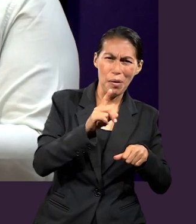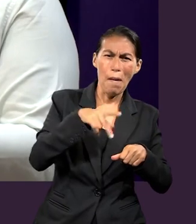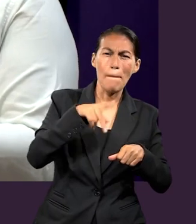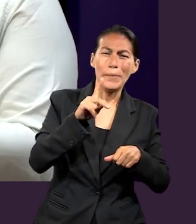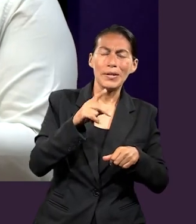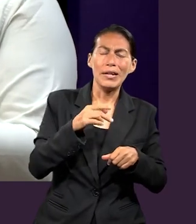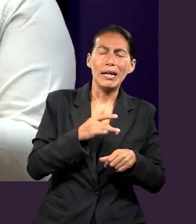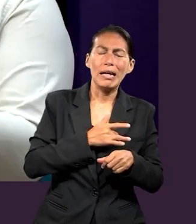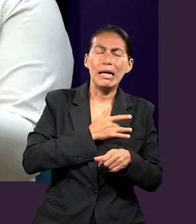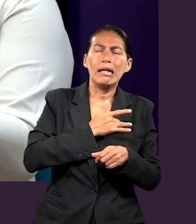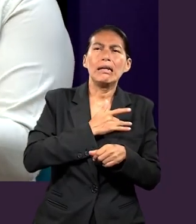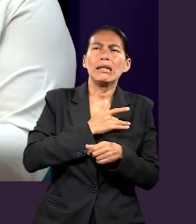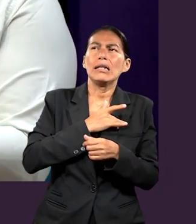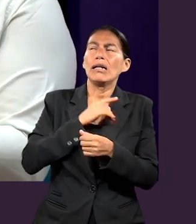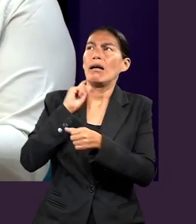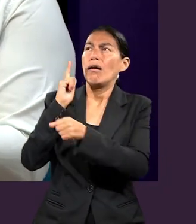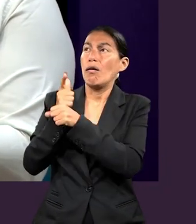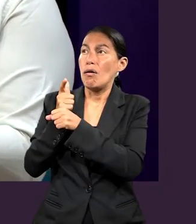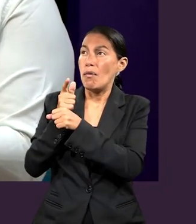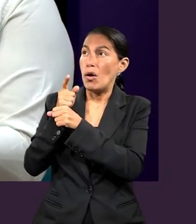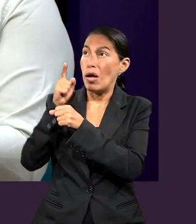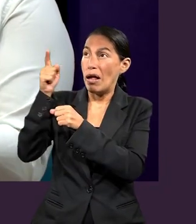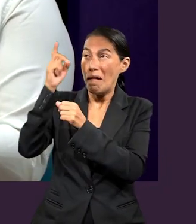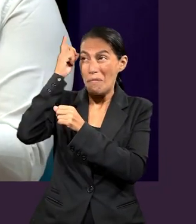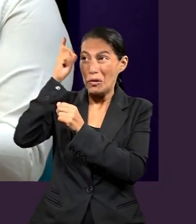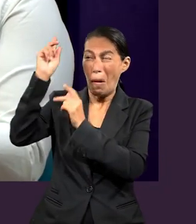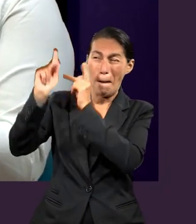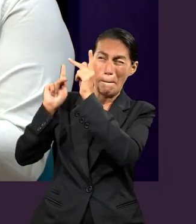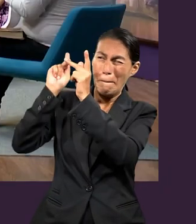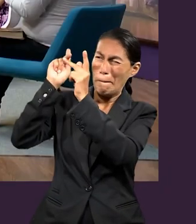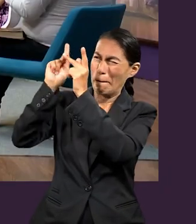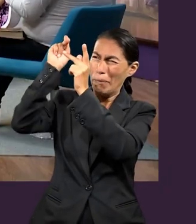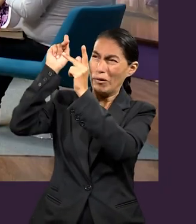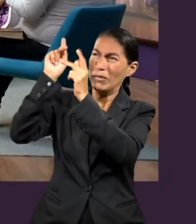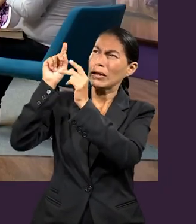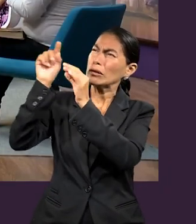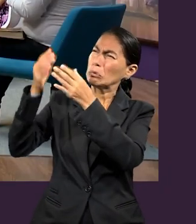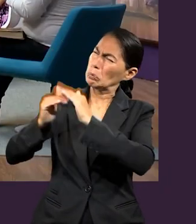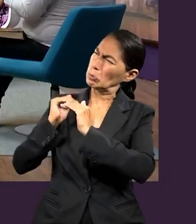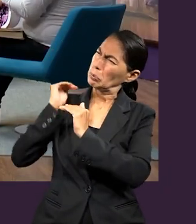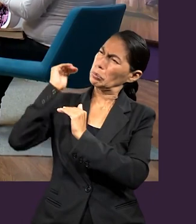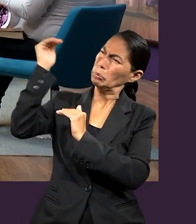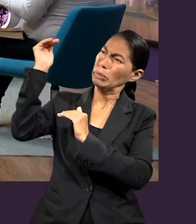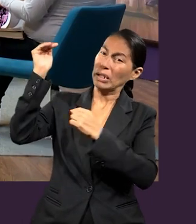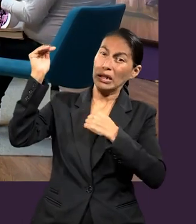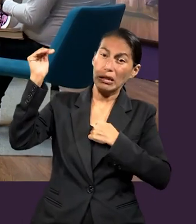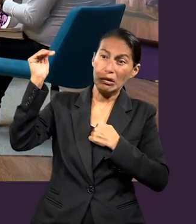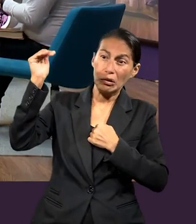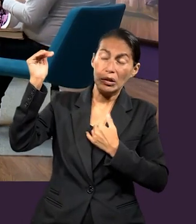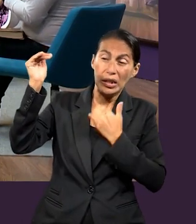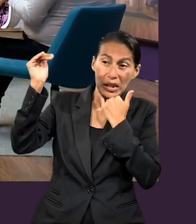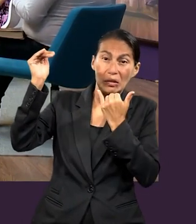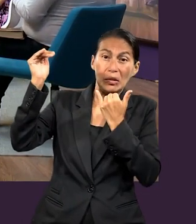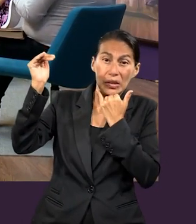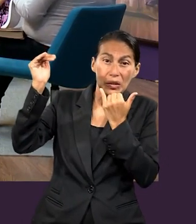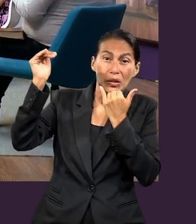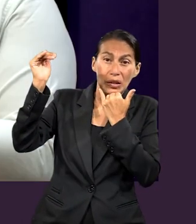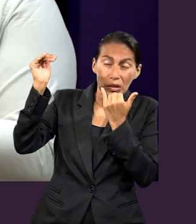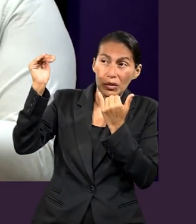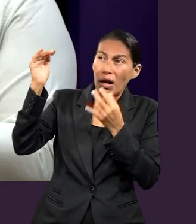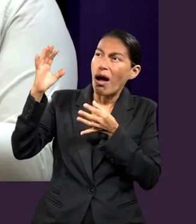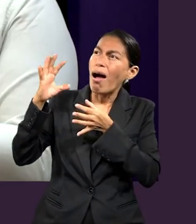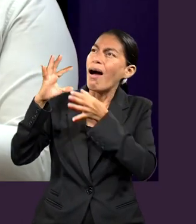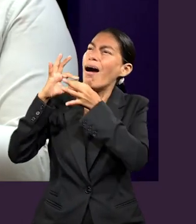de que mientras más cercanos estemos a Jesús, nos podemos dar cuenta más de los errores que podemos estar cometiendo,